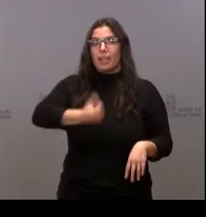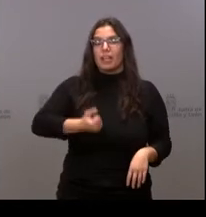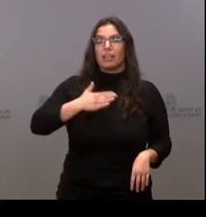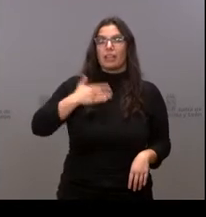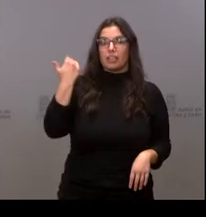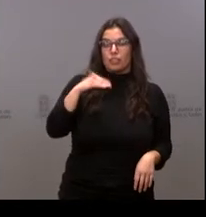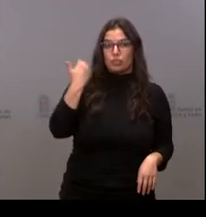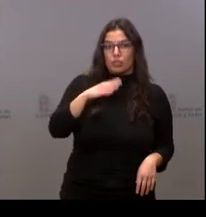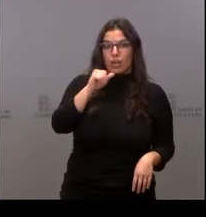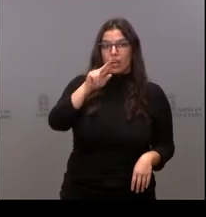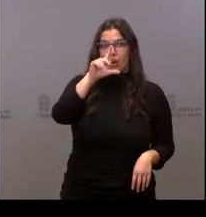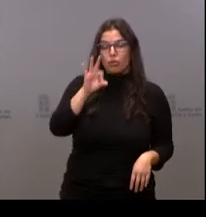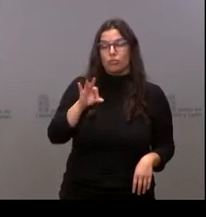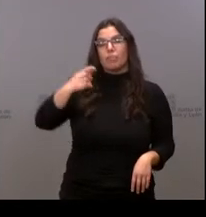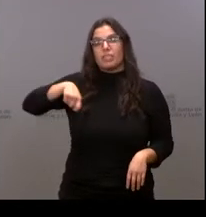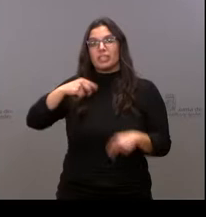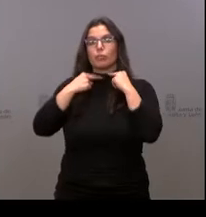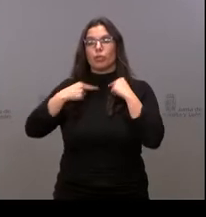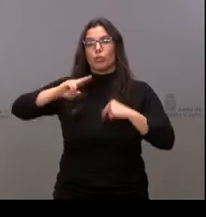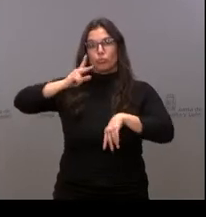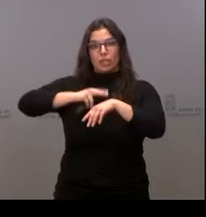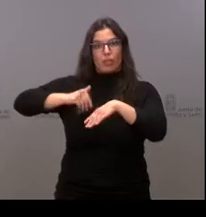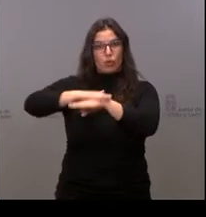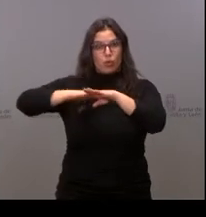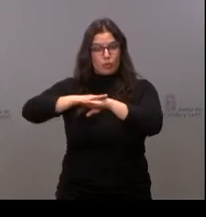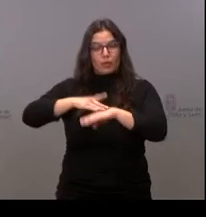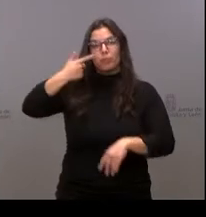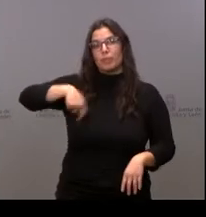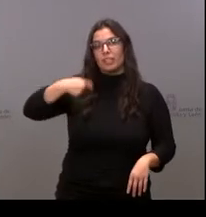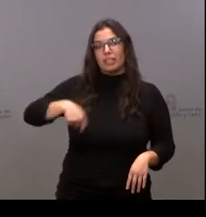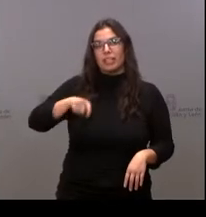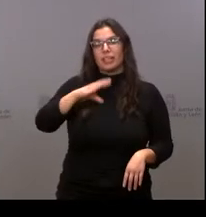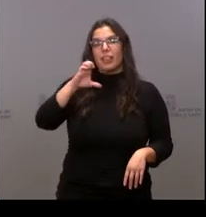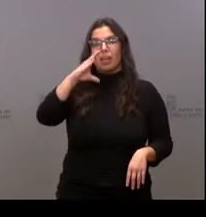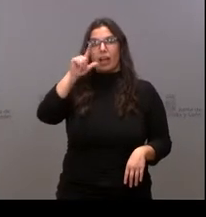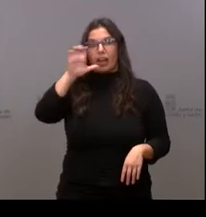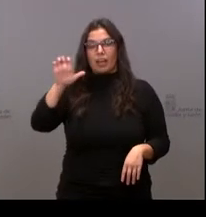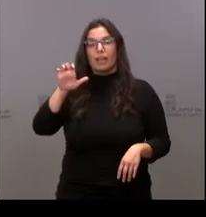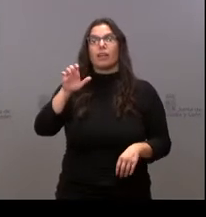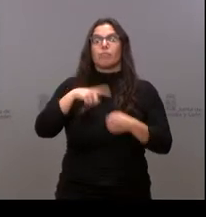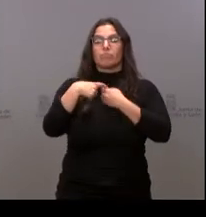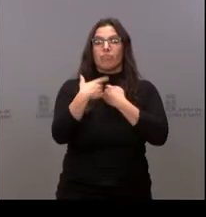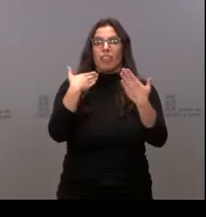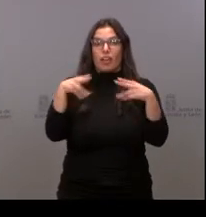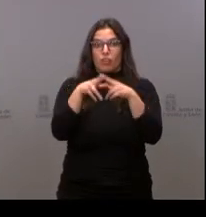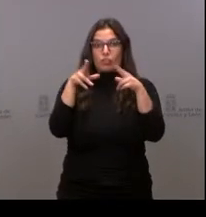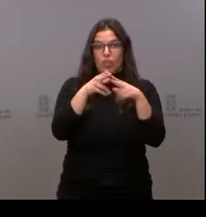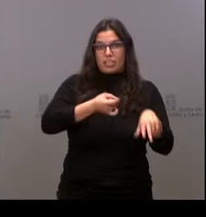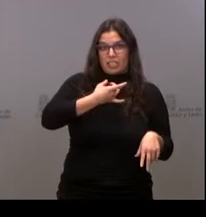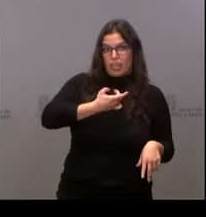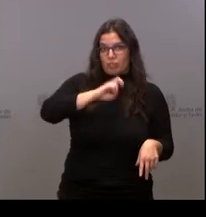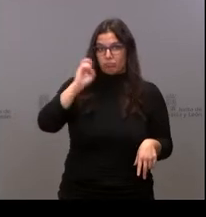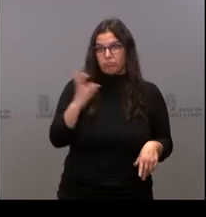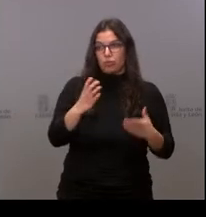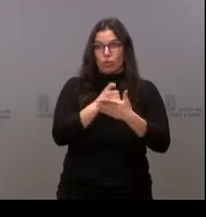Carlos, presidente de la Diputación, subdelegado del Gobierno, presidente de CECALE, miembros del Diálogo Social, que estáis aquí todos presentes,